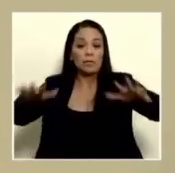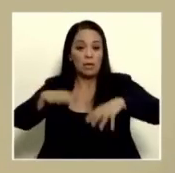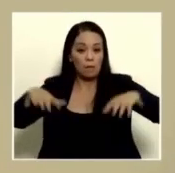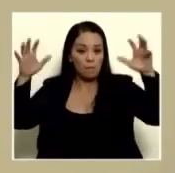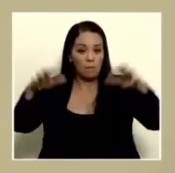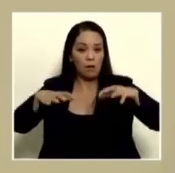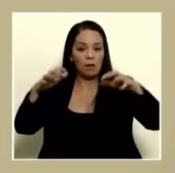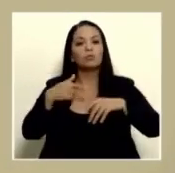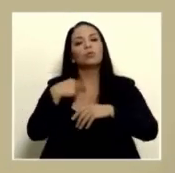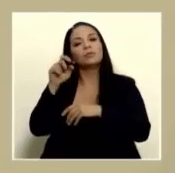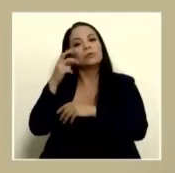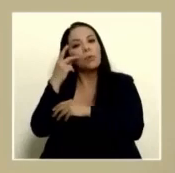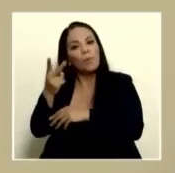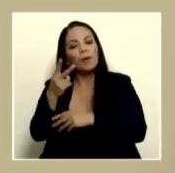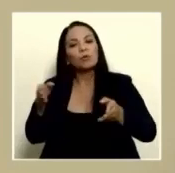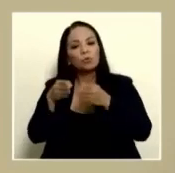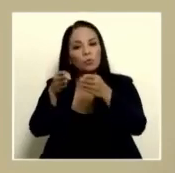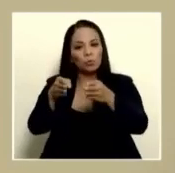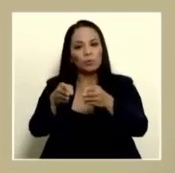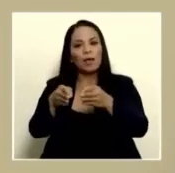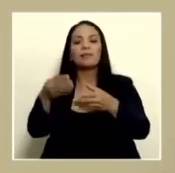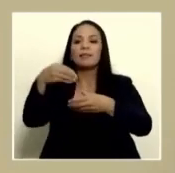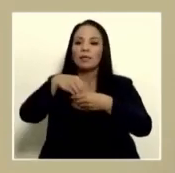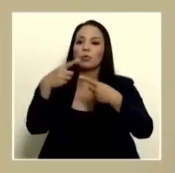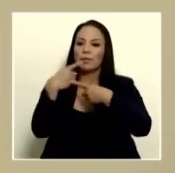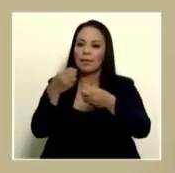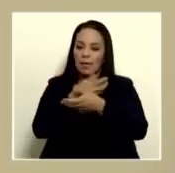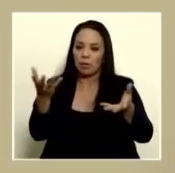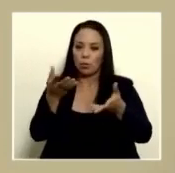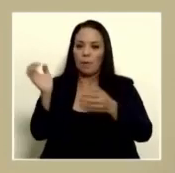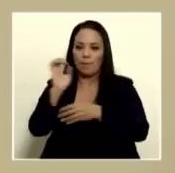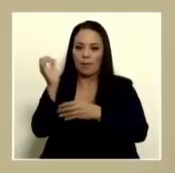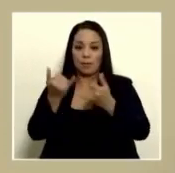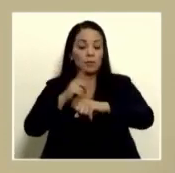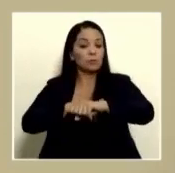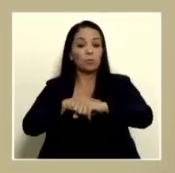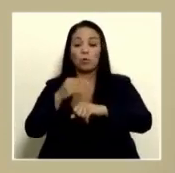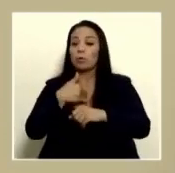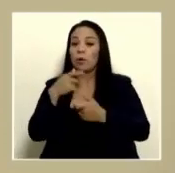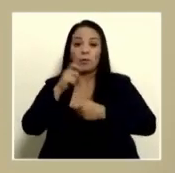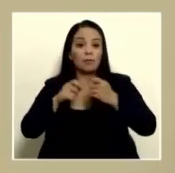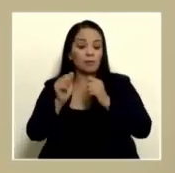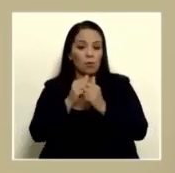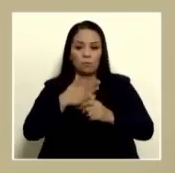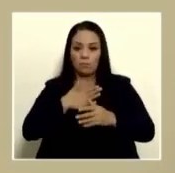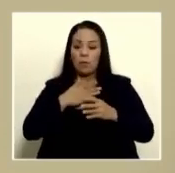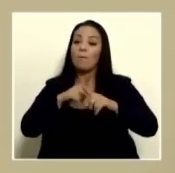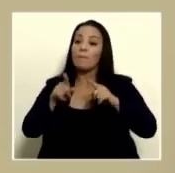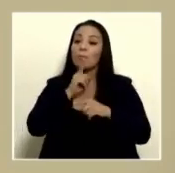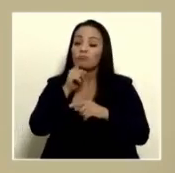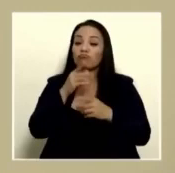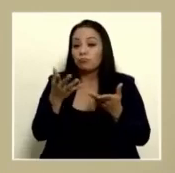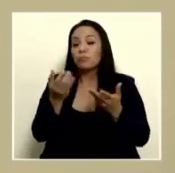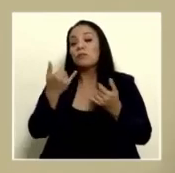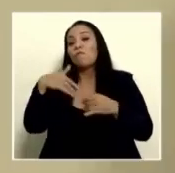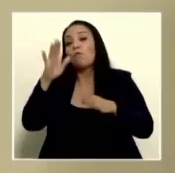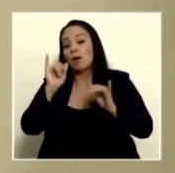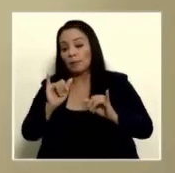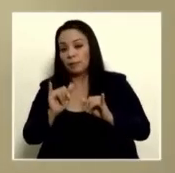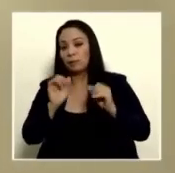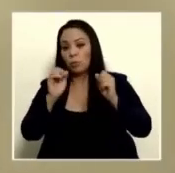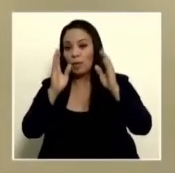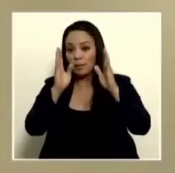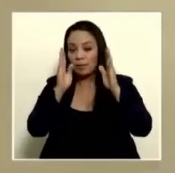tengo que ver si la ruta está dentro del decreto de emergencia en este momento no tengo el detalle conmigo pero si fuera así se podría